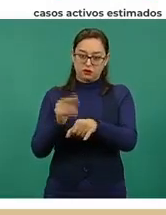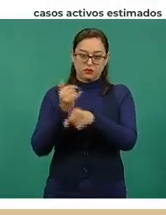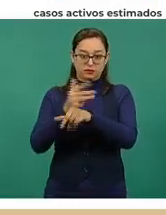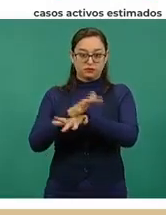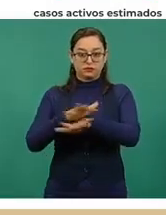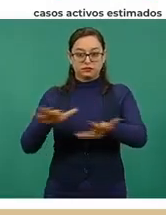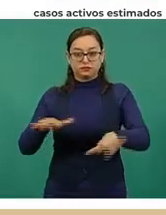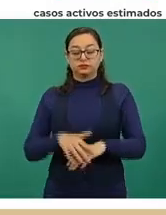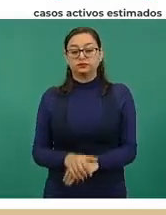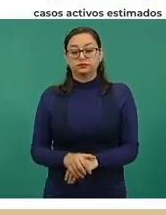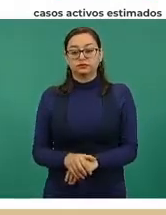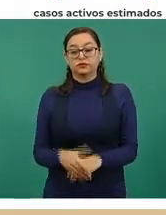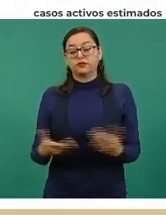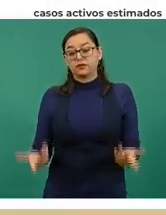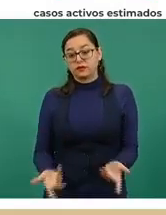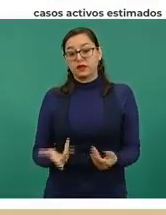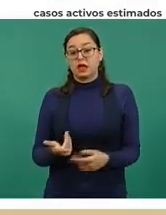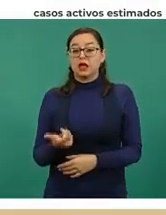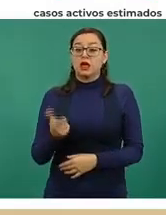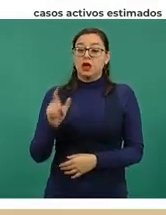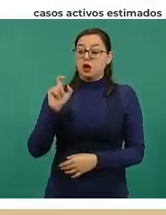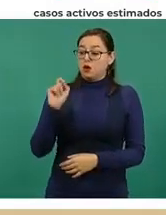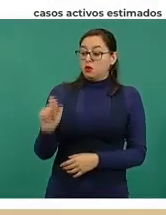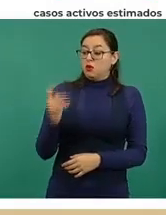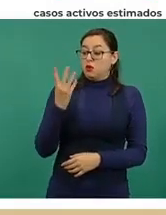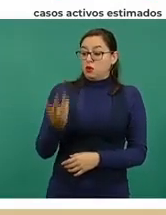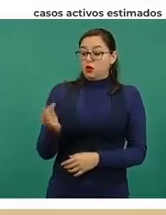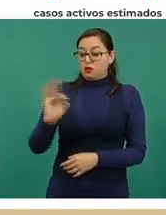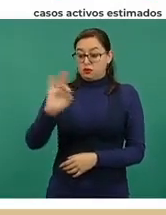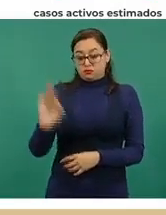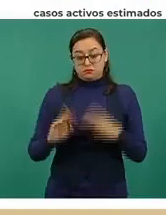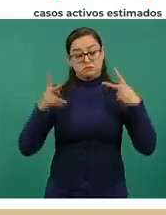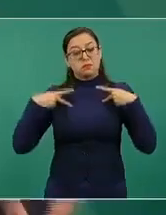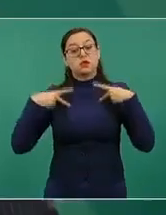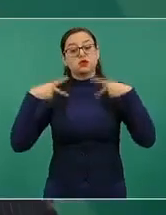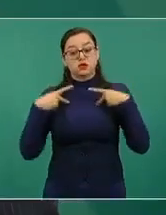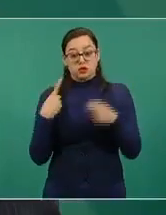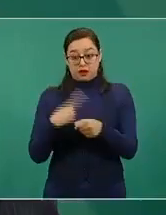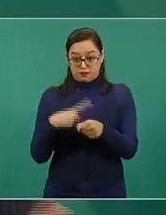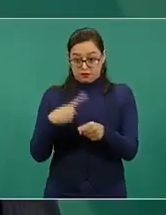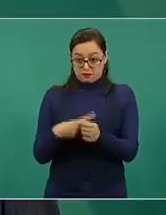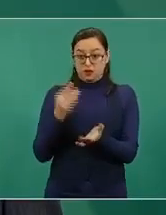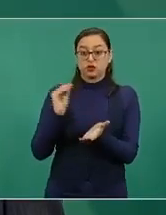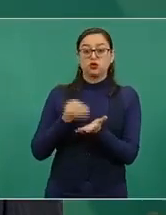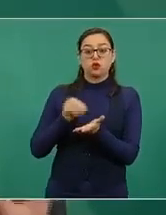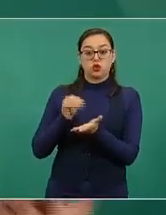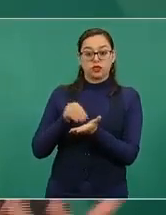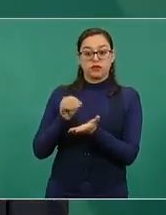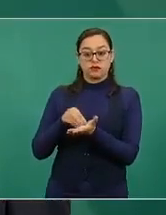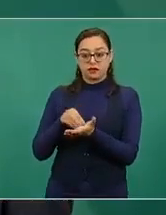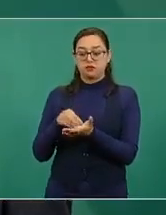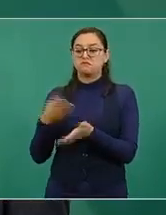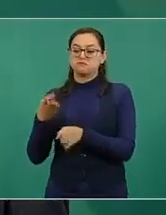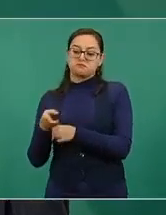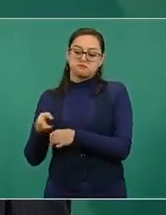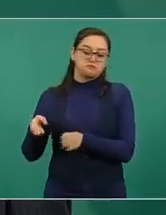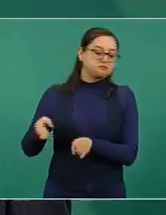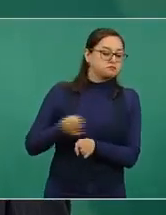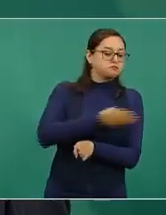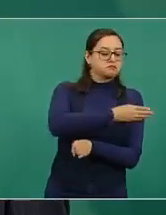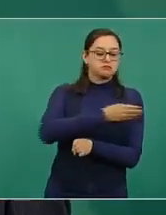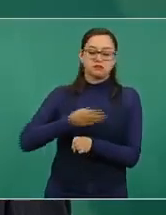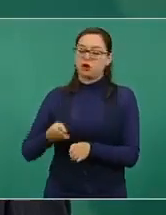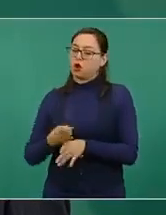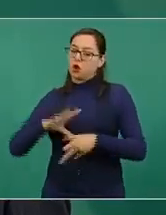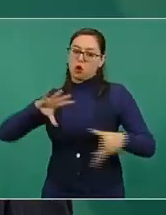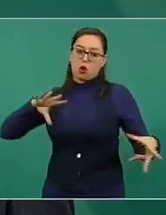baja, punto cuatro por ciento, son los casos estimados que están activos. Todo lo demás es la suma histórica que se